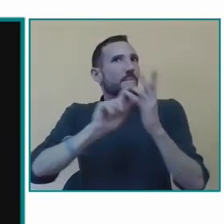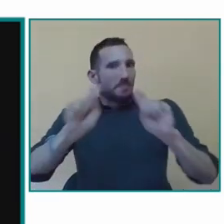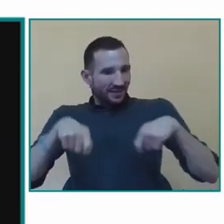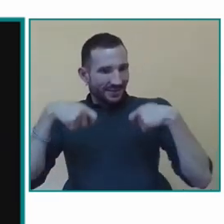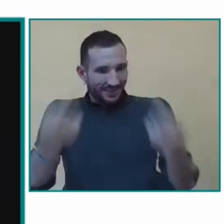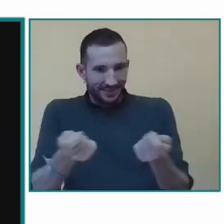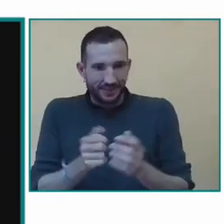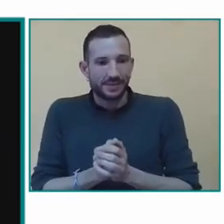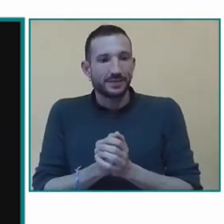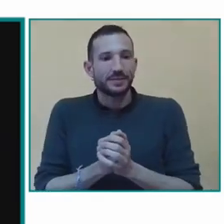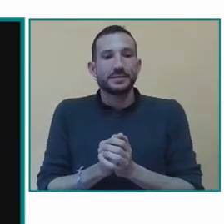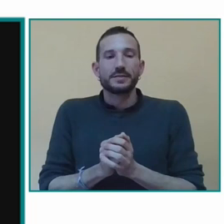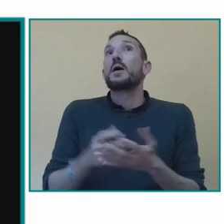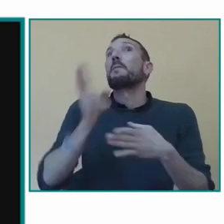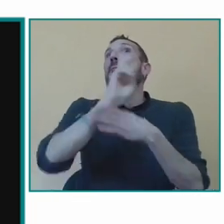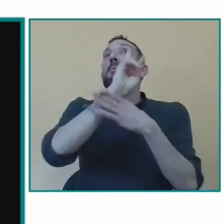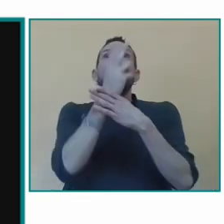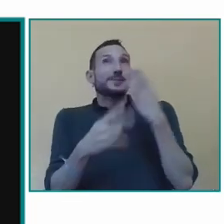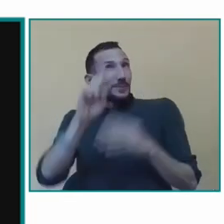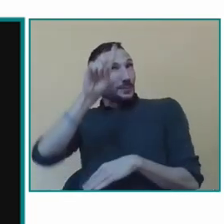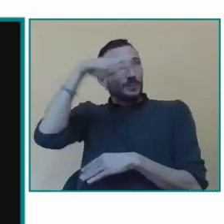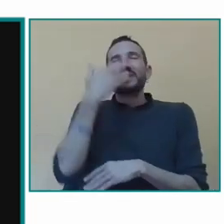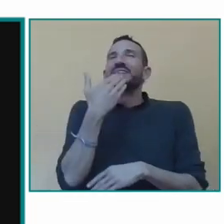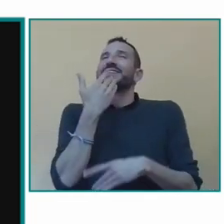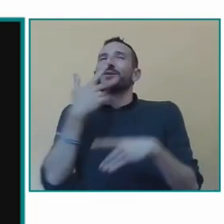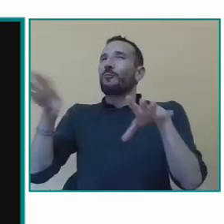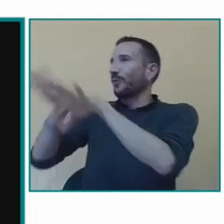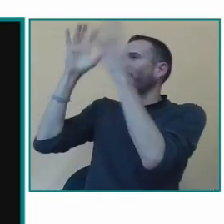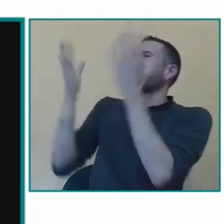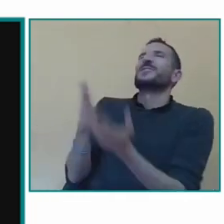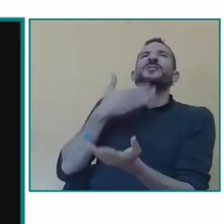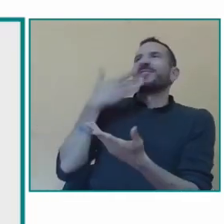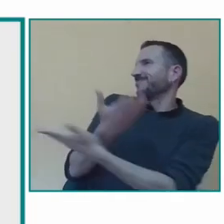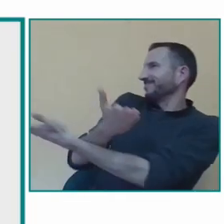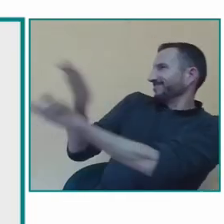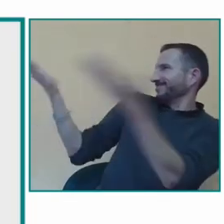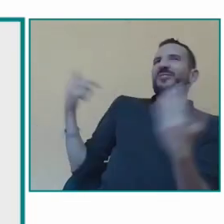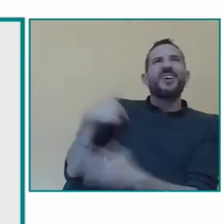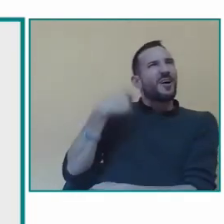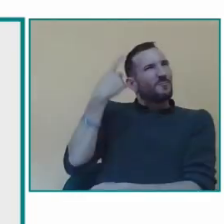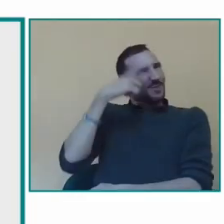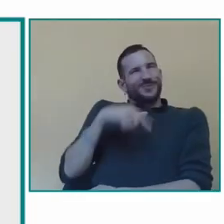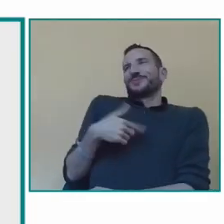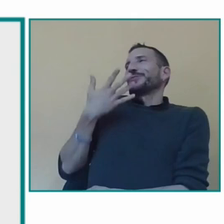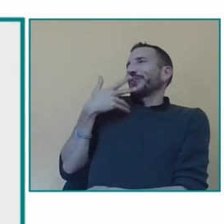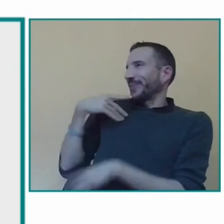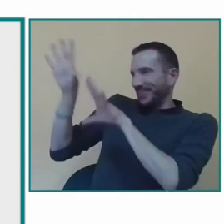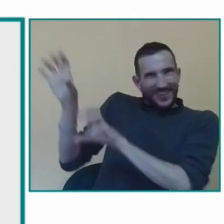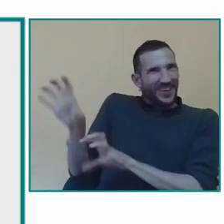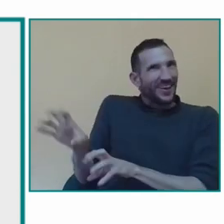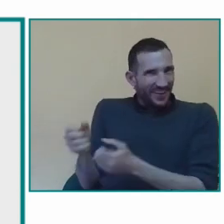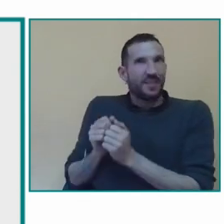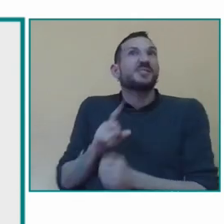también somos un referente somos nativos en lengua de signos nuestra primera lengua entonces en un proyecto bilingüe pues